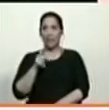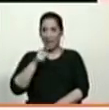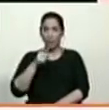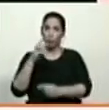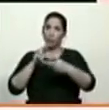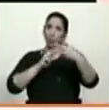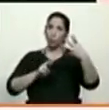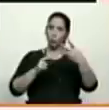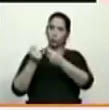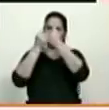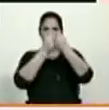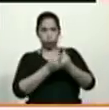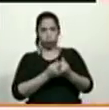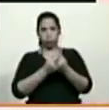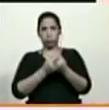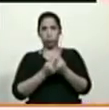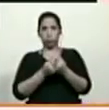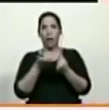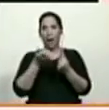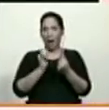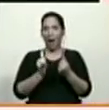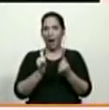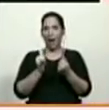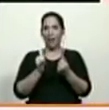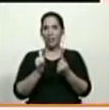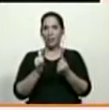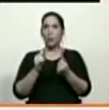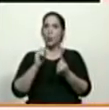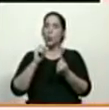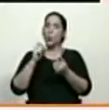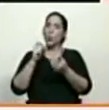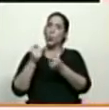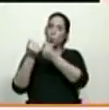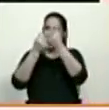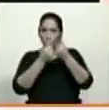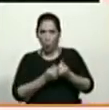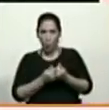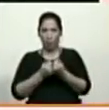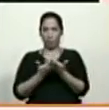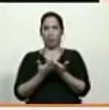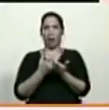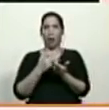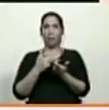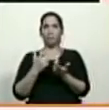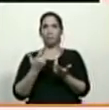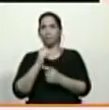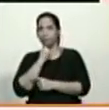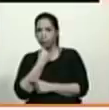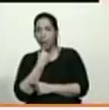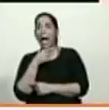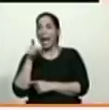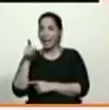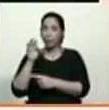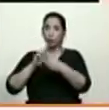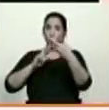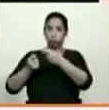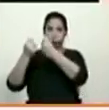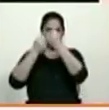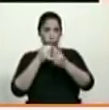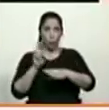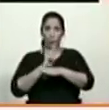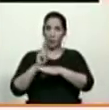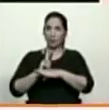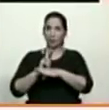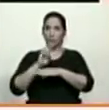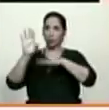recursos financieros que están en cuentas congeladas el día de hoy, son recursos para la adquisición de medicamentos y de alimentos para el